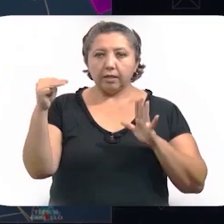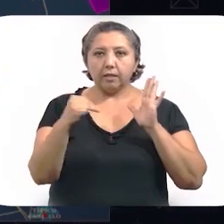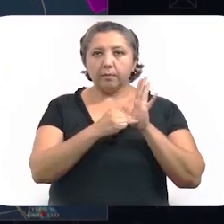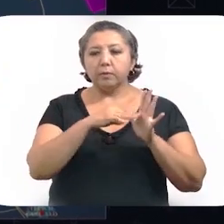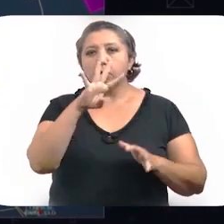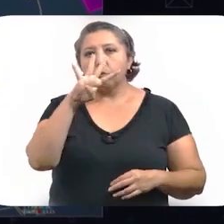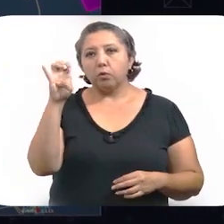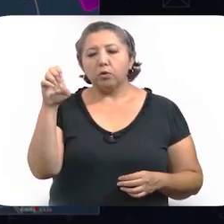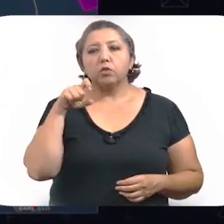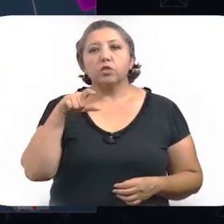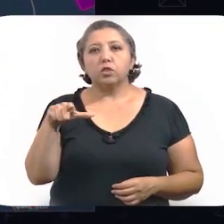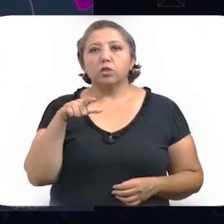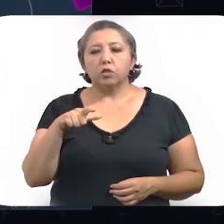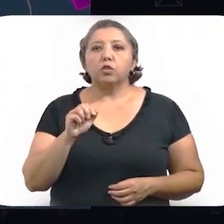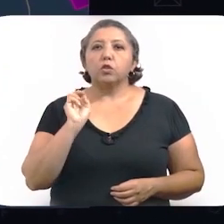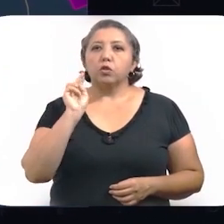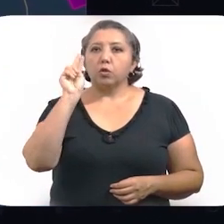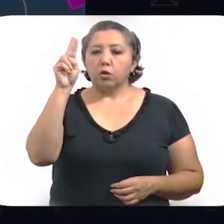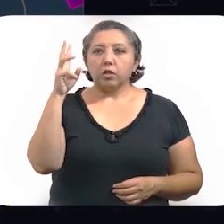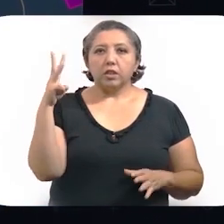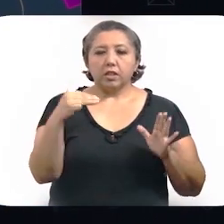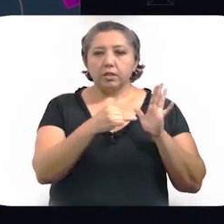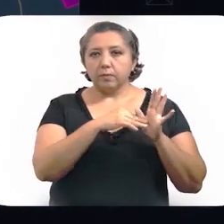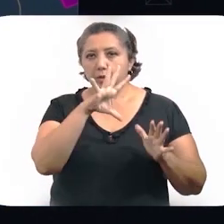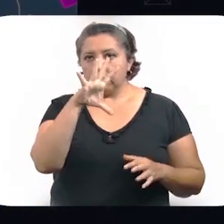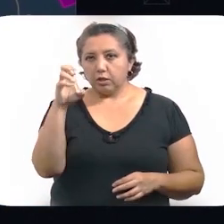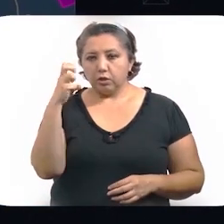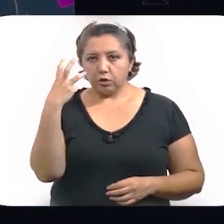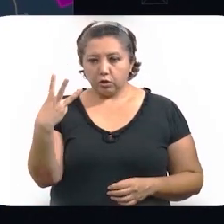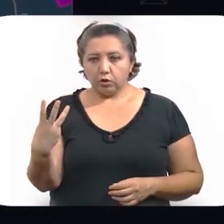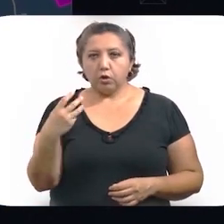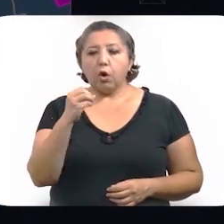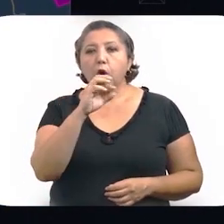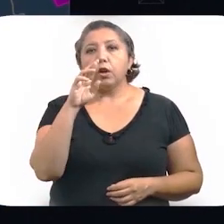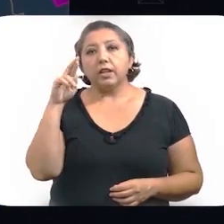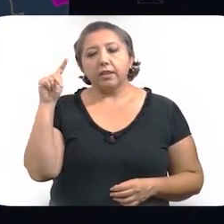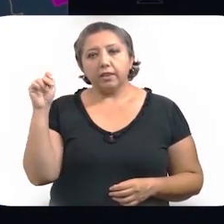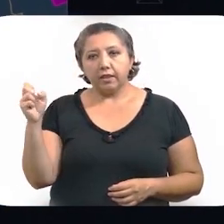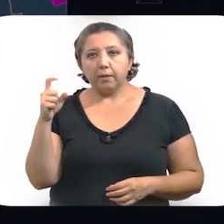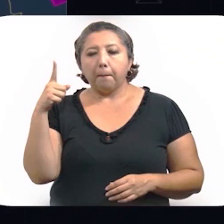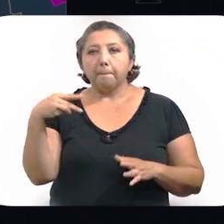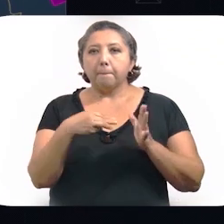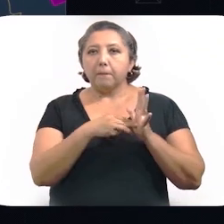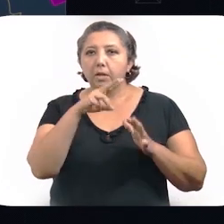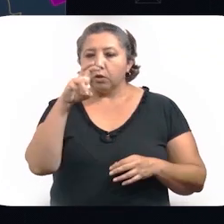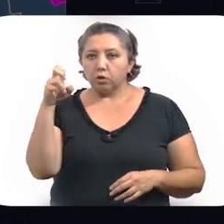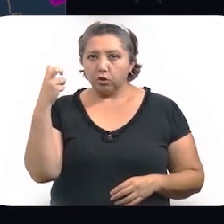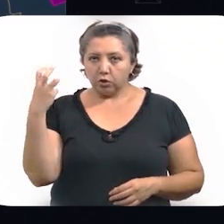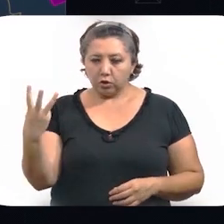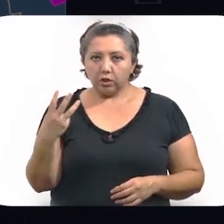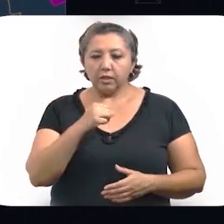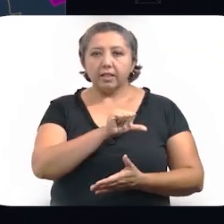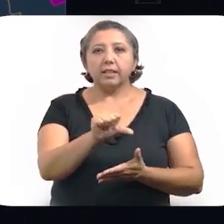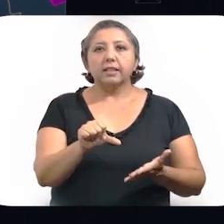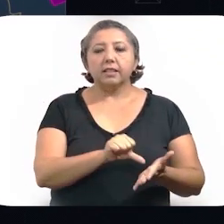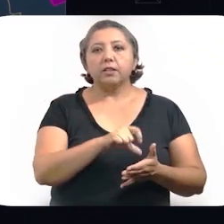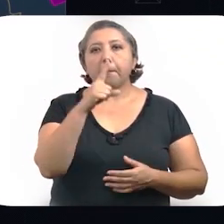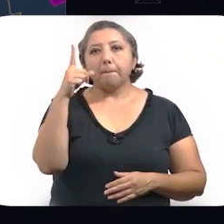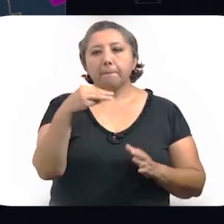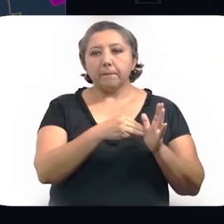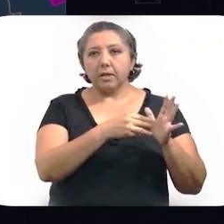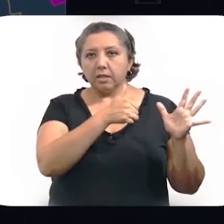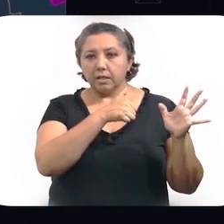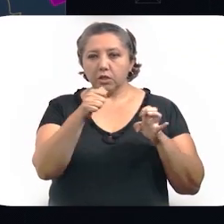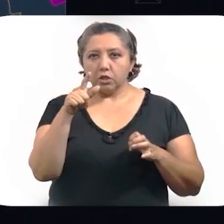,417 en la zona norte, 3,503 en la zona oriente, 1,203 en la zona centro, 1